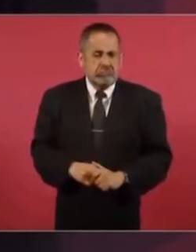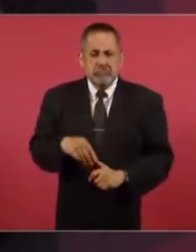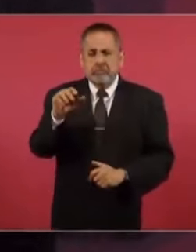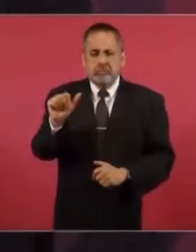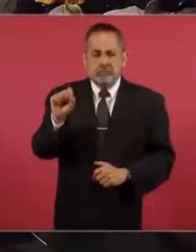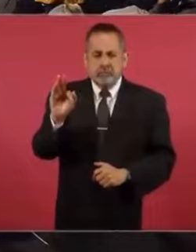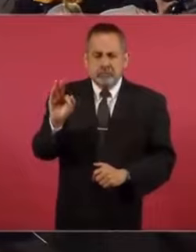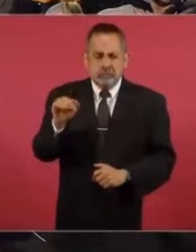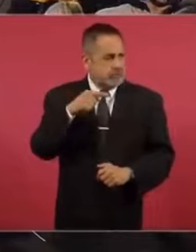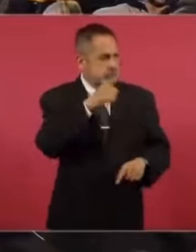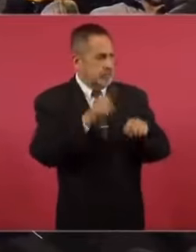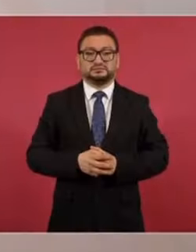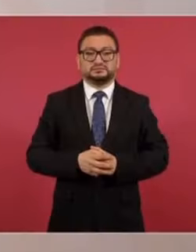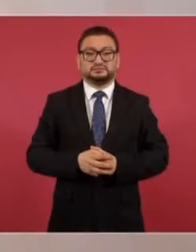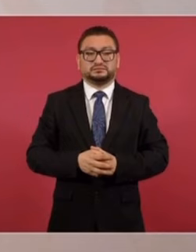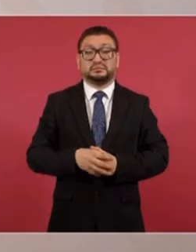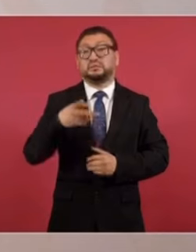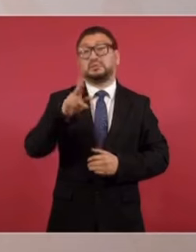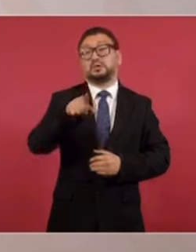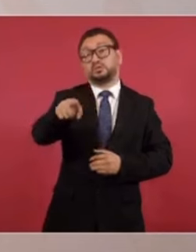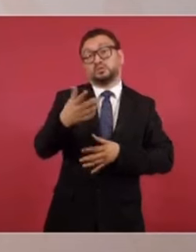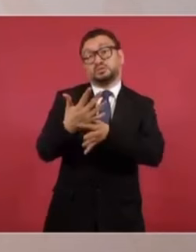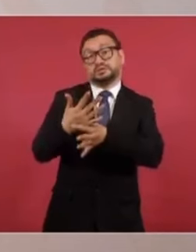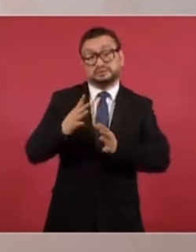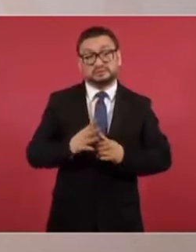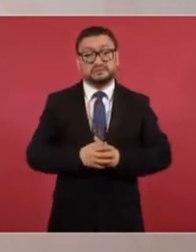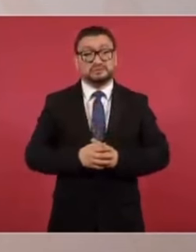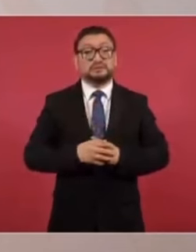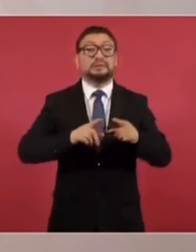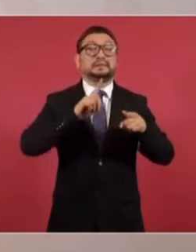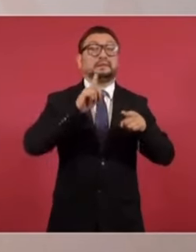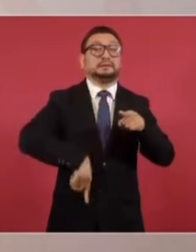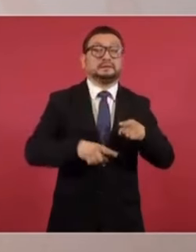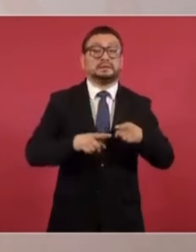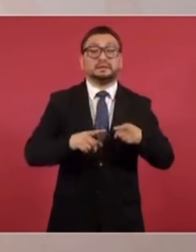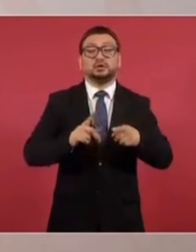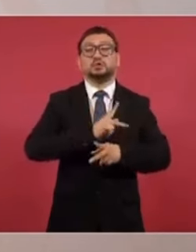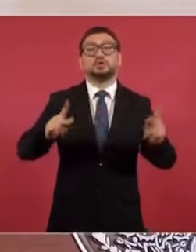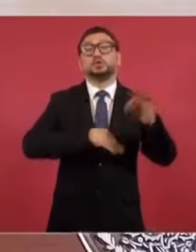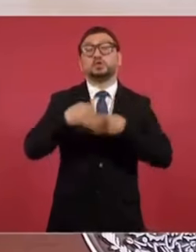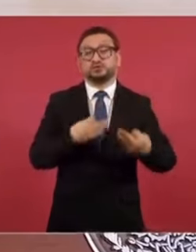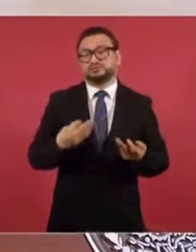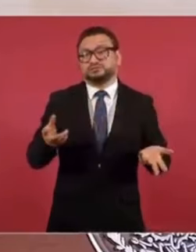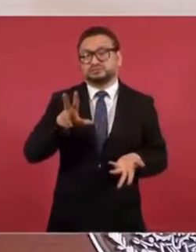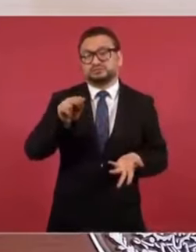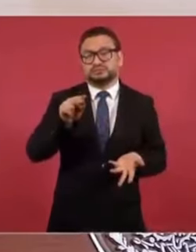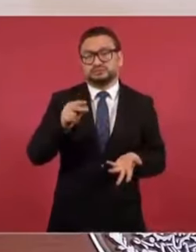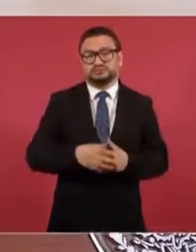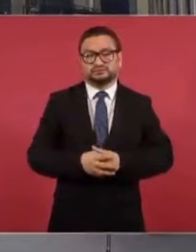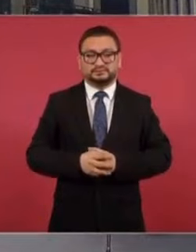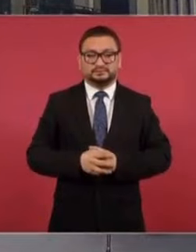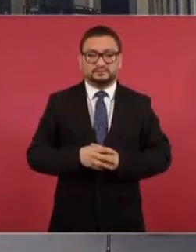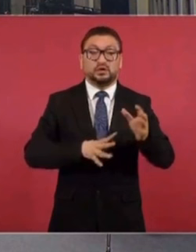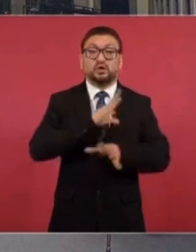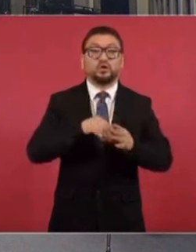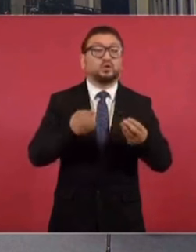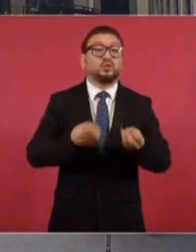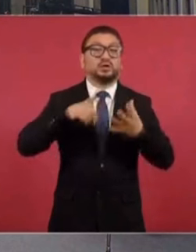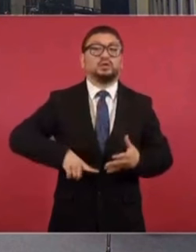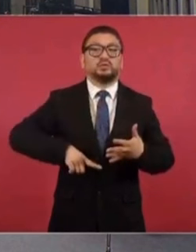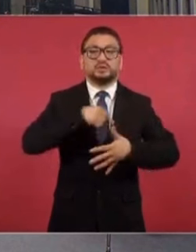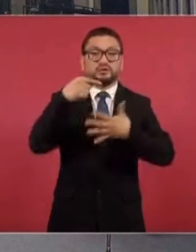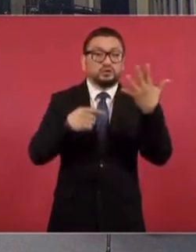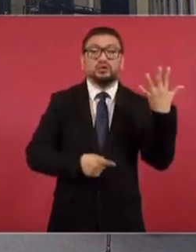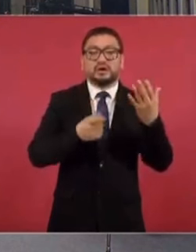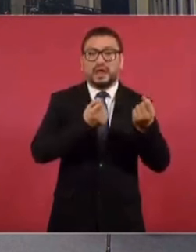La Auditoría Superior de la Federación. Y me dices, vas a desaparecer. Todos. Todos. No. Presidente, en total, ¿cuántos ha contabilizado el gobierno